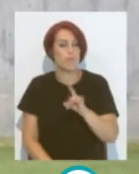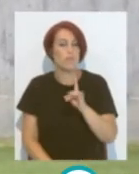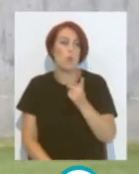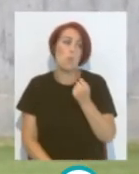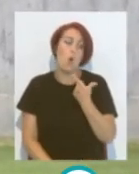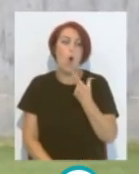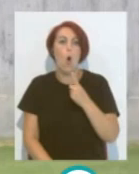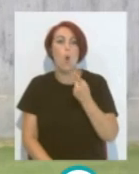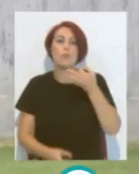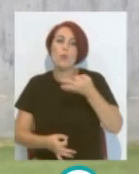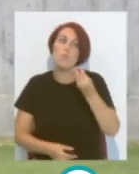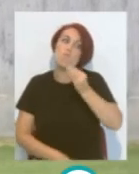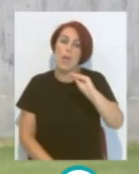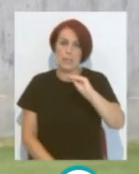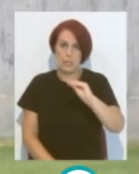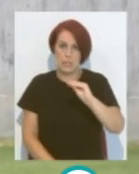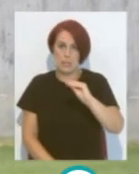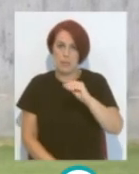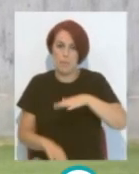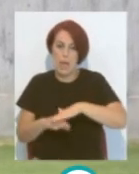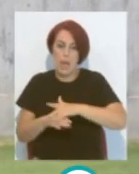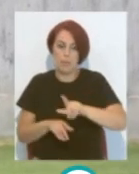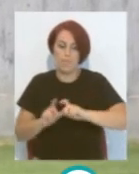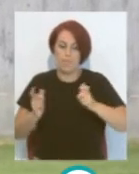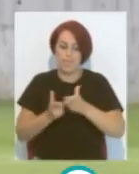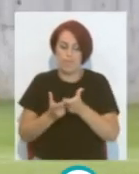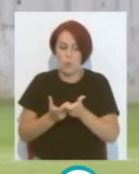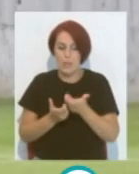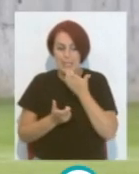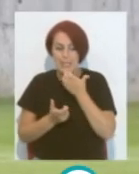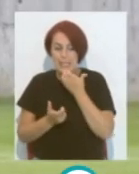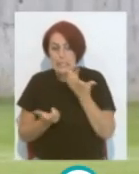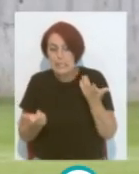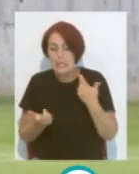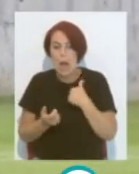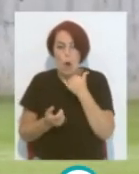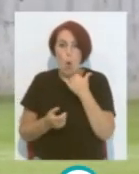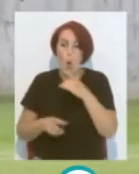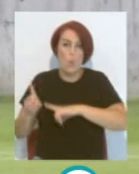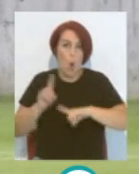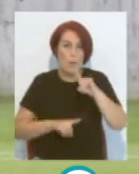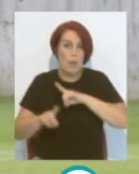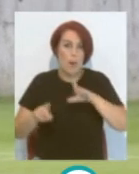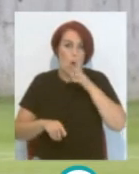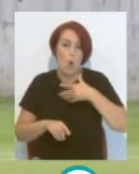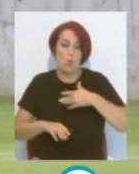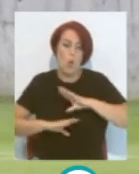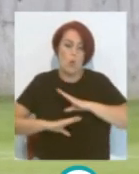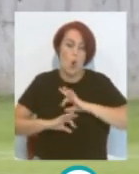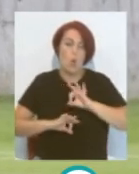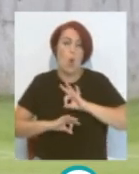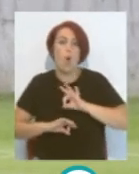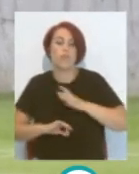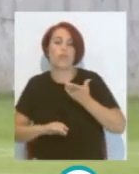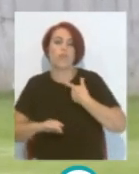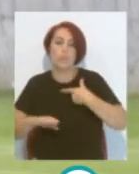Un seguro más Que tiene ahí La plantilla En caso de que Hay alguna indisposición Por parte del jugador O el portero Que vaya a ser